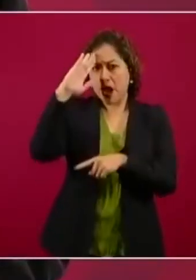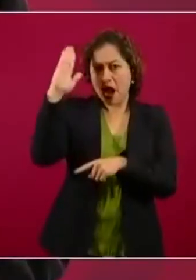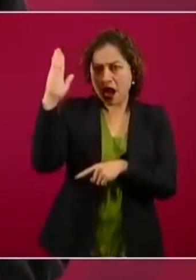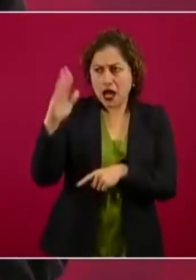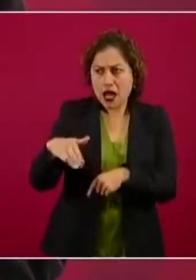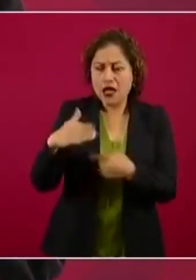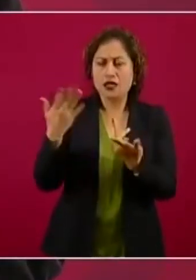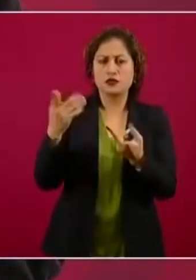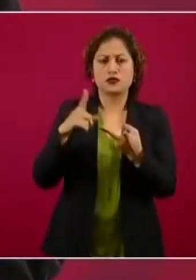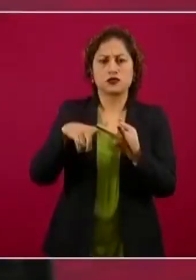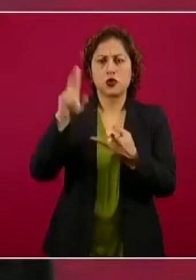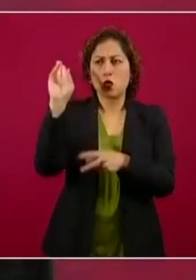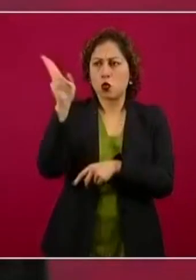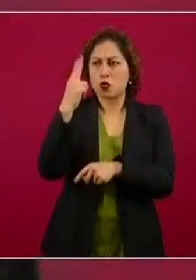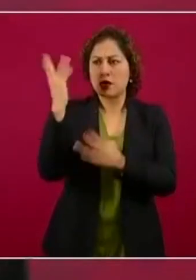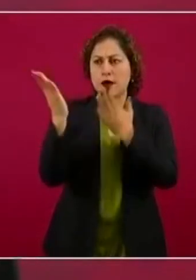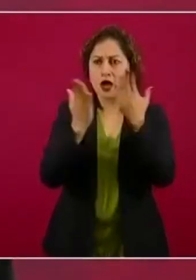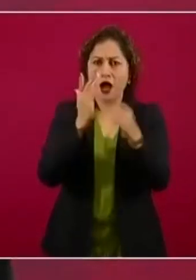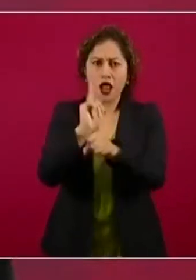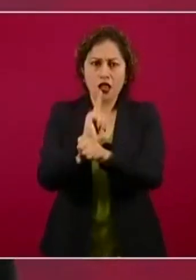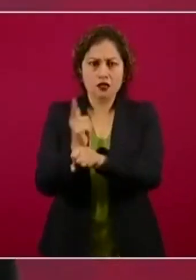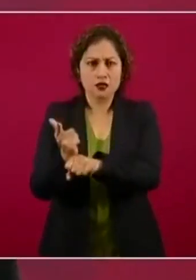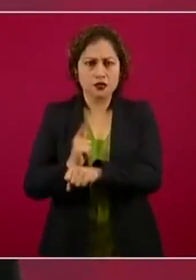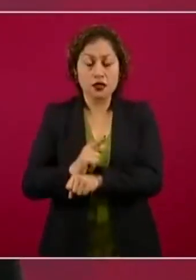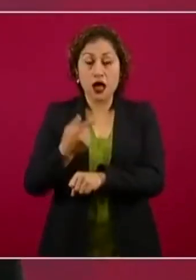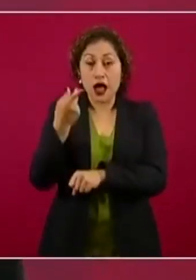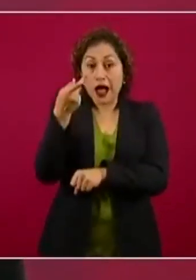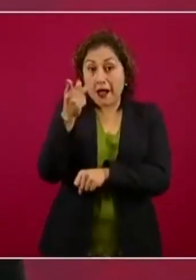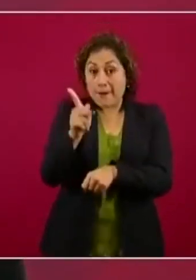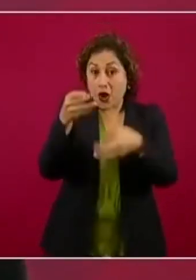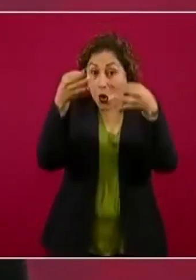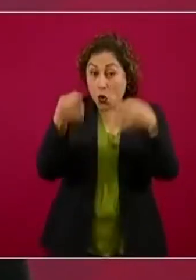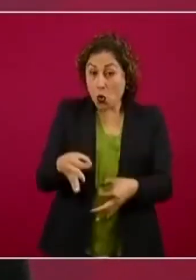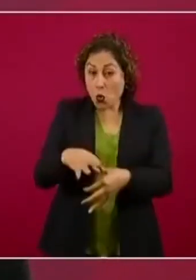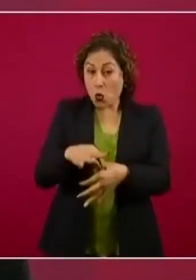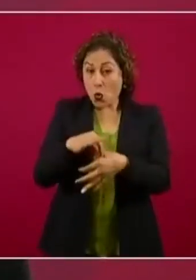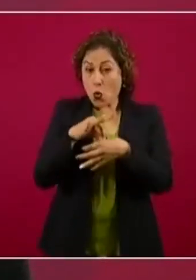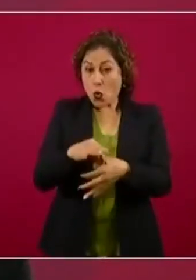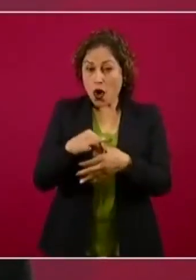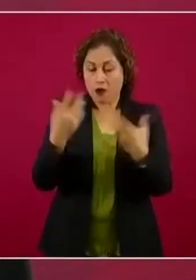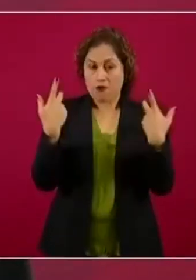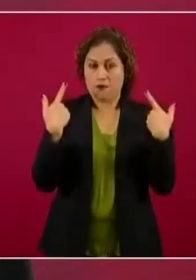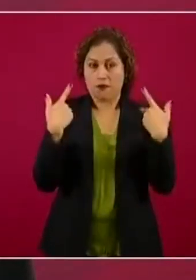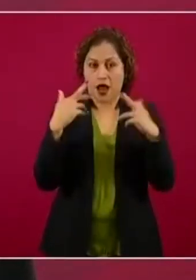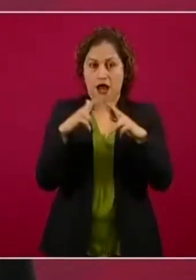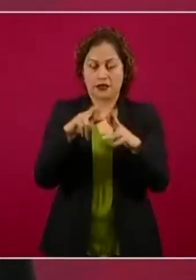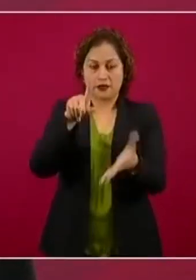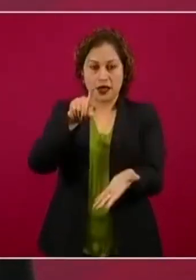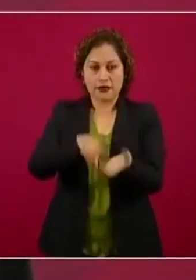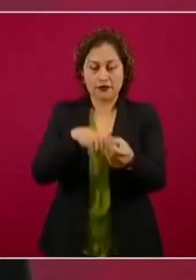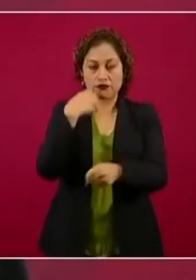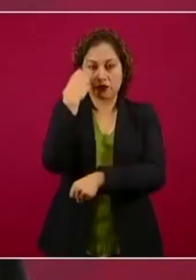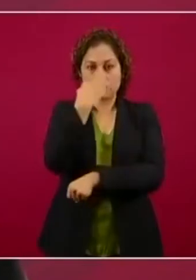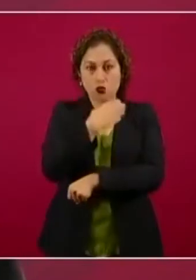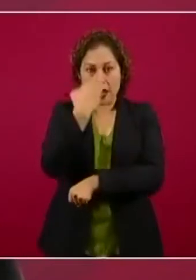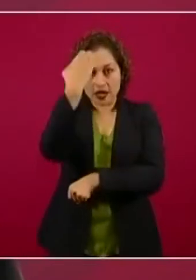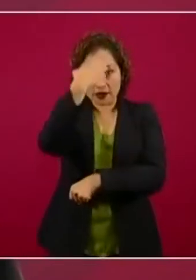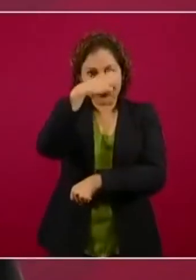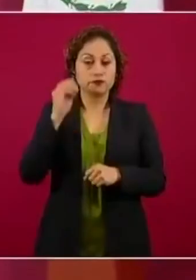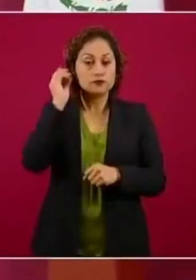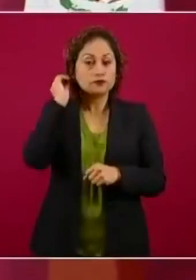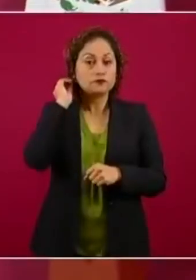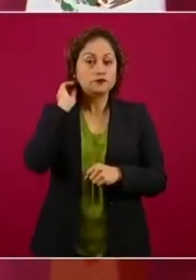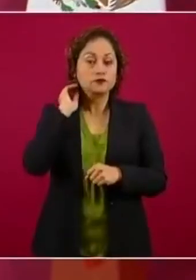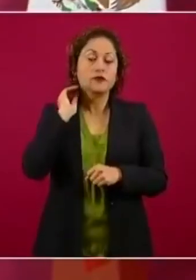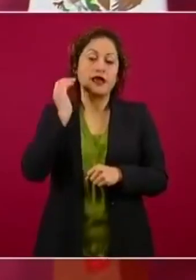maestros o maestras de primaria, de grupo, creo que nunca.